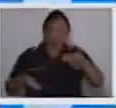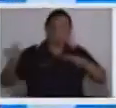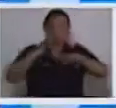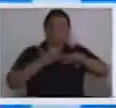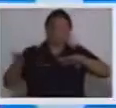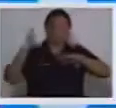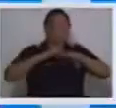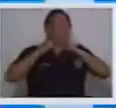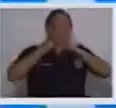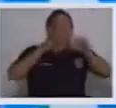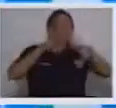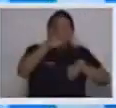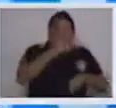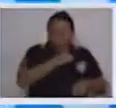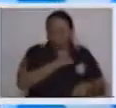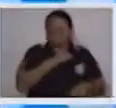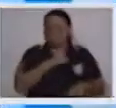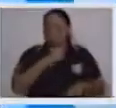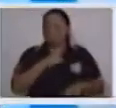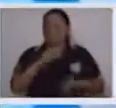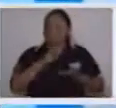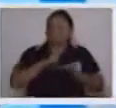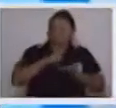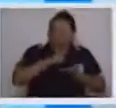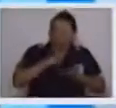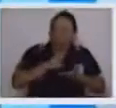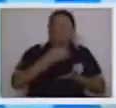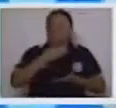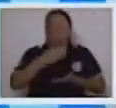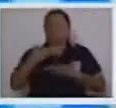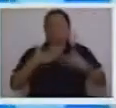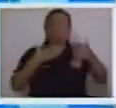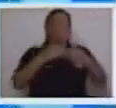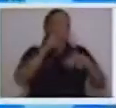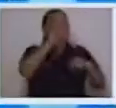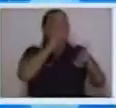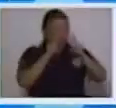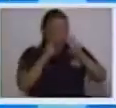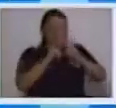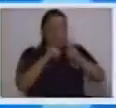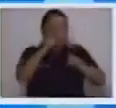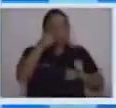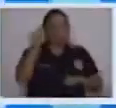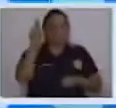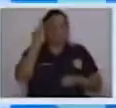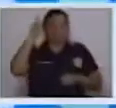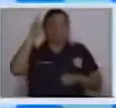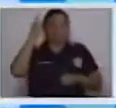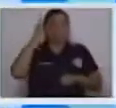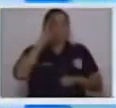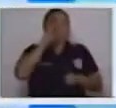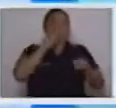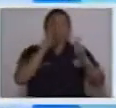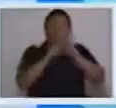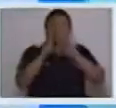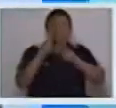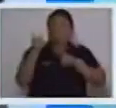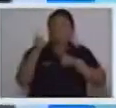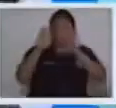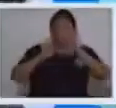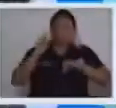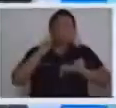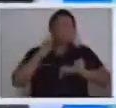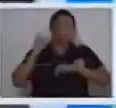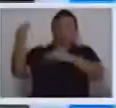Y le pueden poner todas las onomatopeias que quieran. Y la lengua de señas, ustedes también pueden inventarse. O si conocen a alguien que les quiera enseñar,